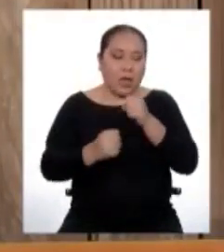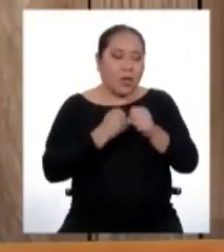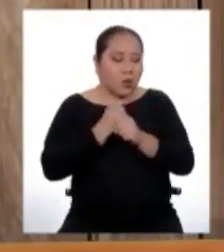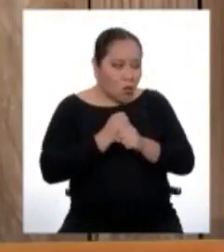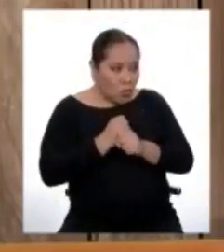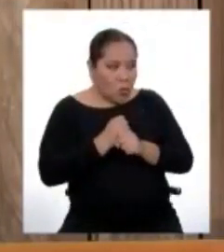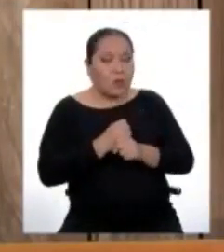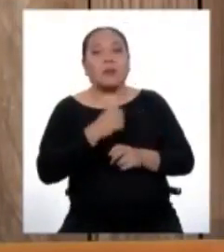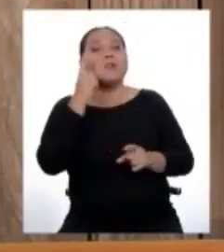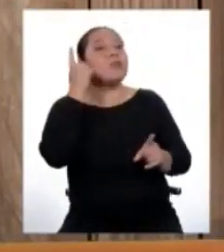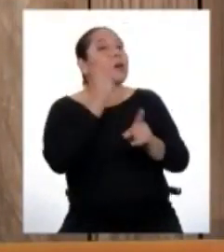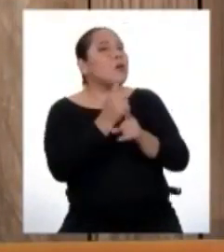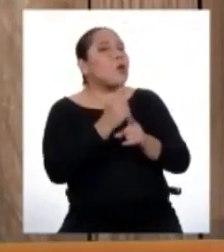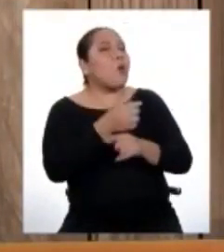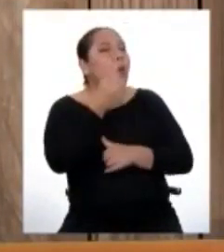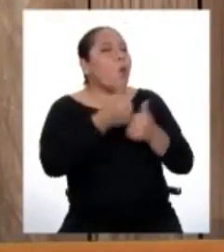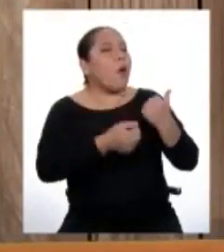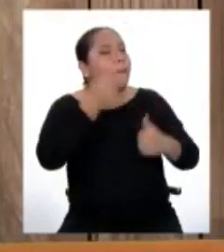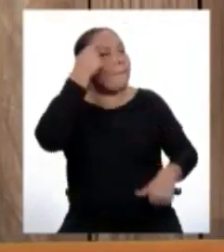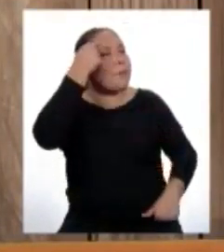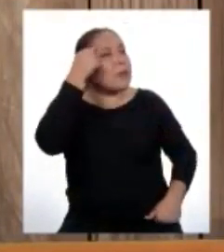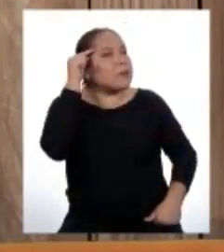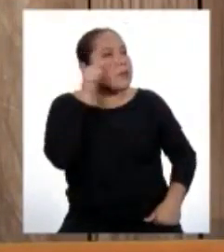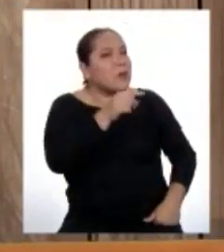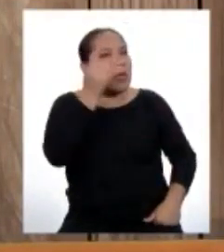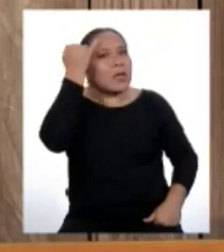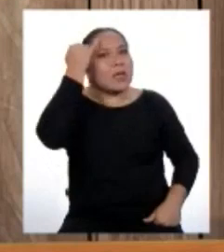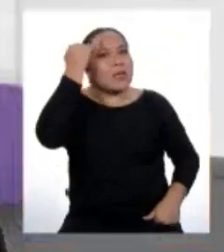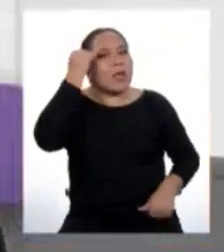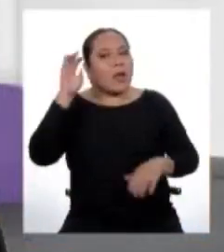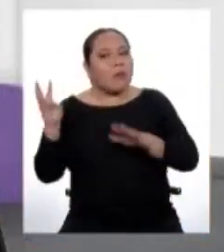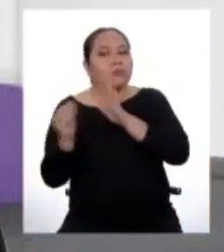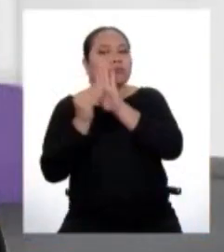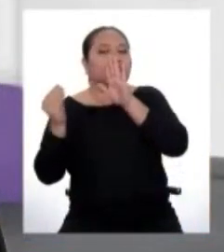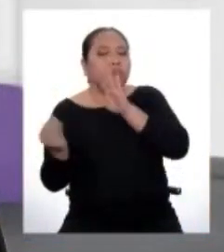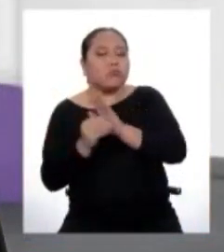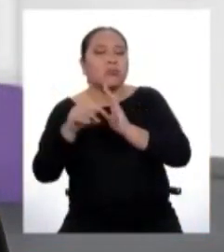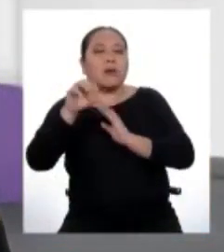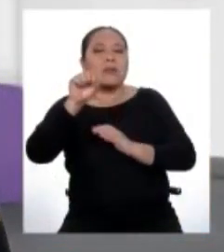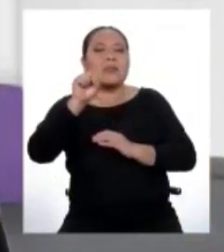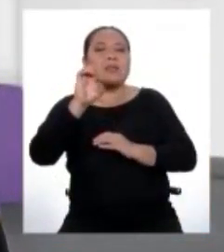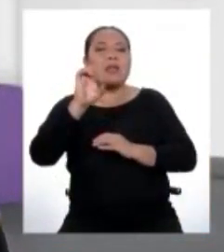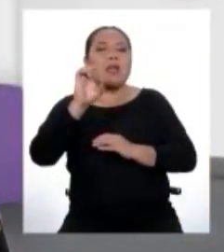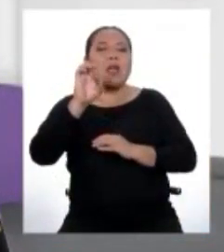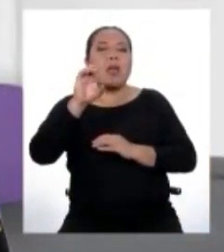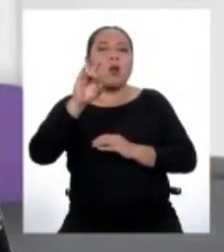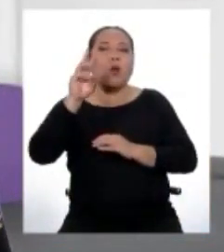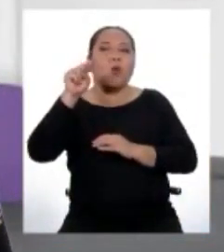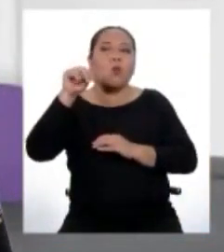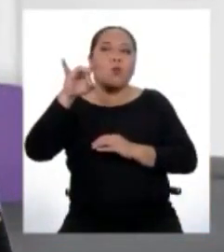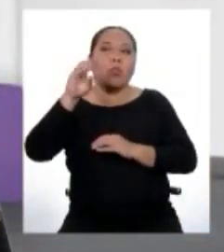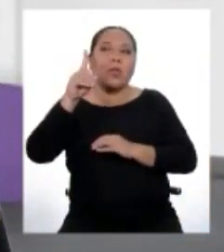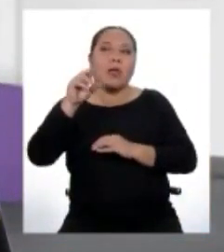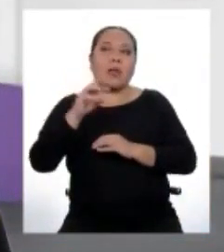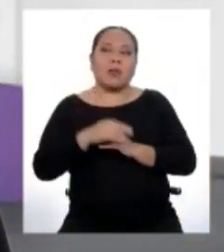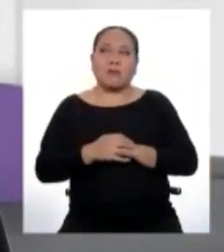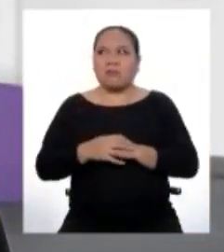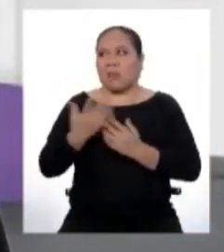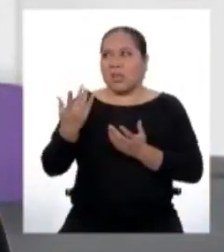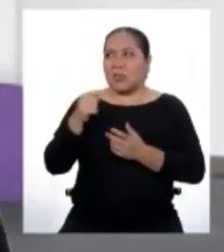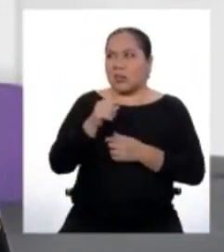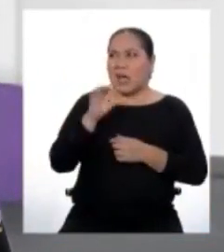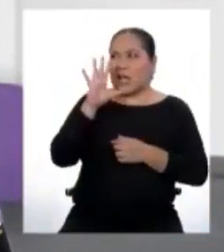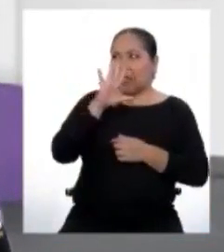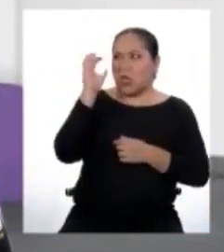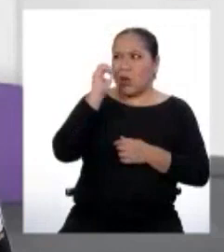¿Y cuál crees que podría ser una idea secundaria? Eh, ¿que eso equivale al 5% de los gases emitidos